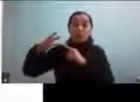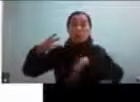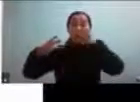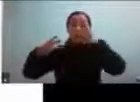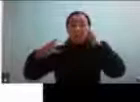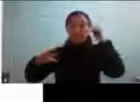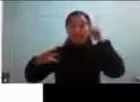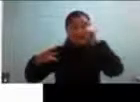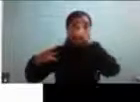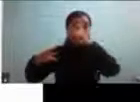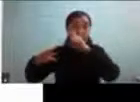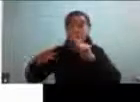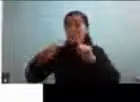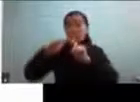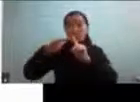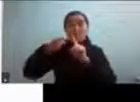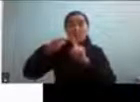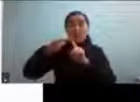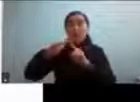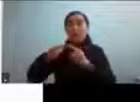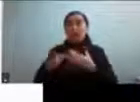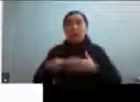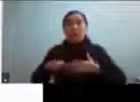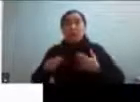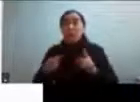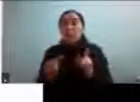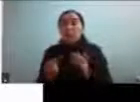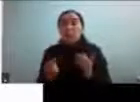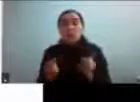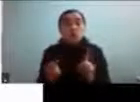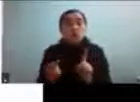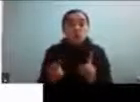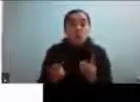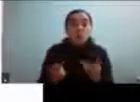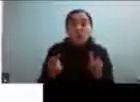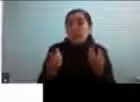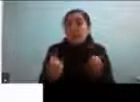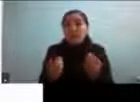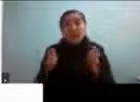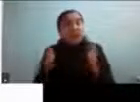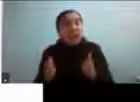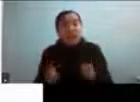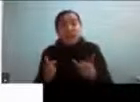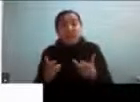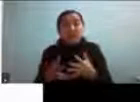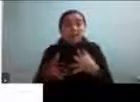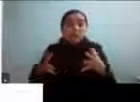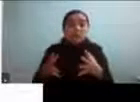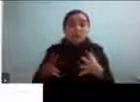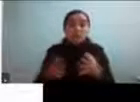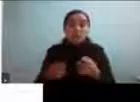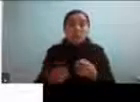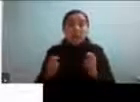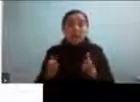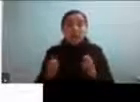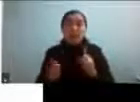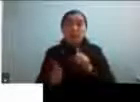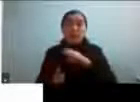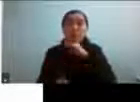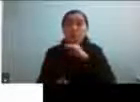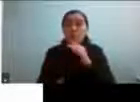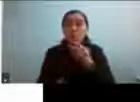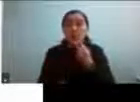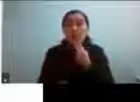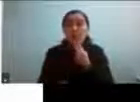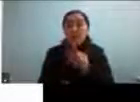nivel como les decía es muy sensorial y requiere habilidades que probablemente ustedes no usen en la vida diaria son